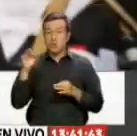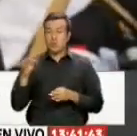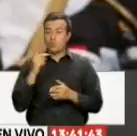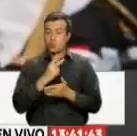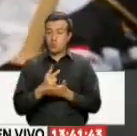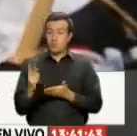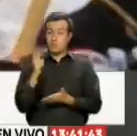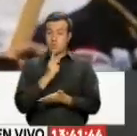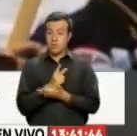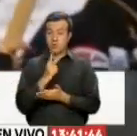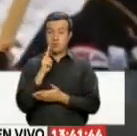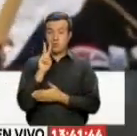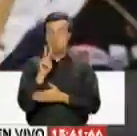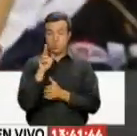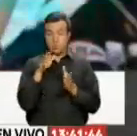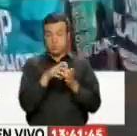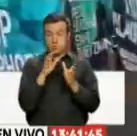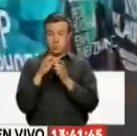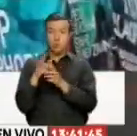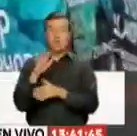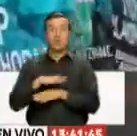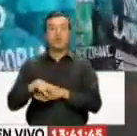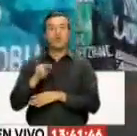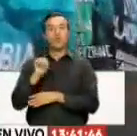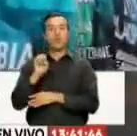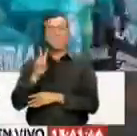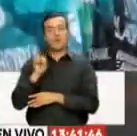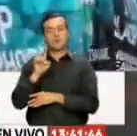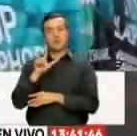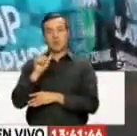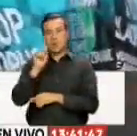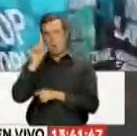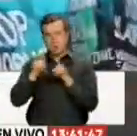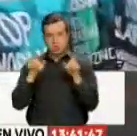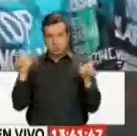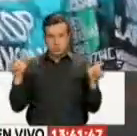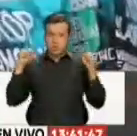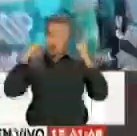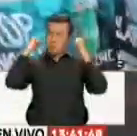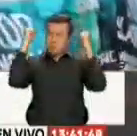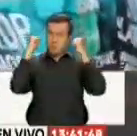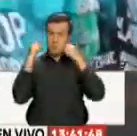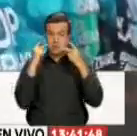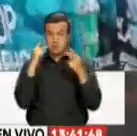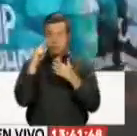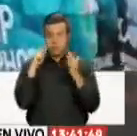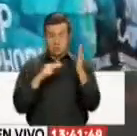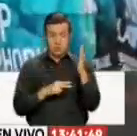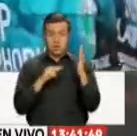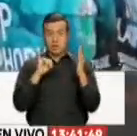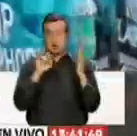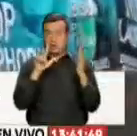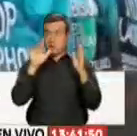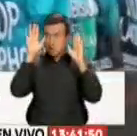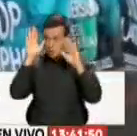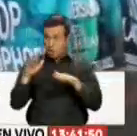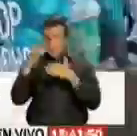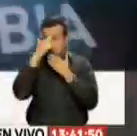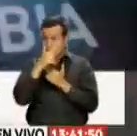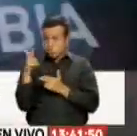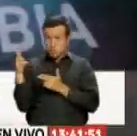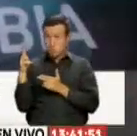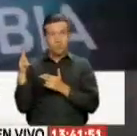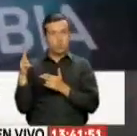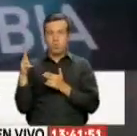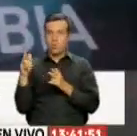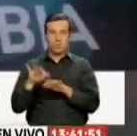hace dos semanas En dos mezquitas De Nueva Zelanda Algunos llevaron pancartas En las que se podía leer El Islam no es terrorismo Y terrorismo